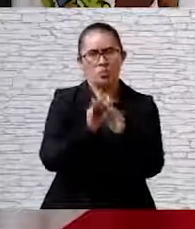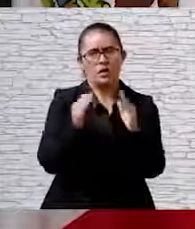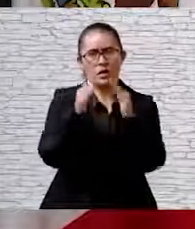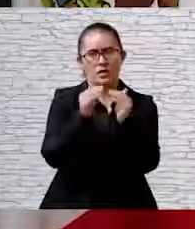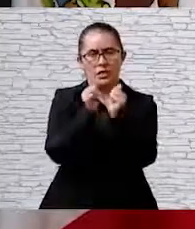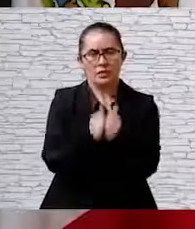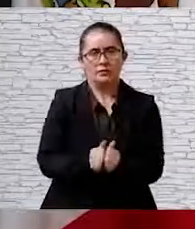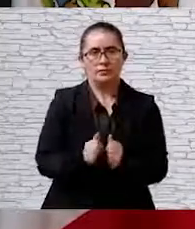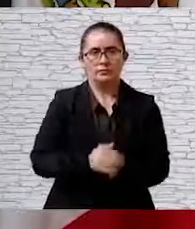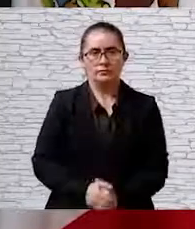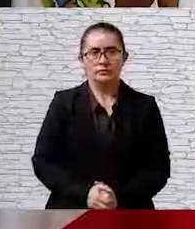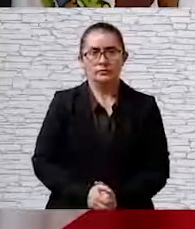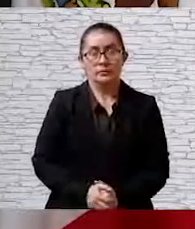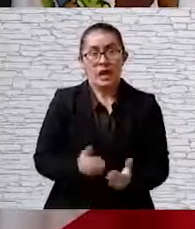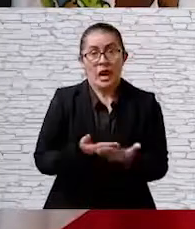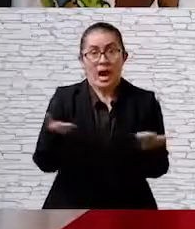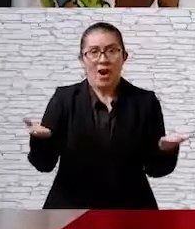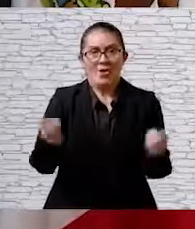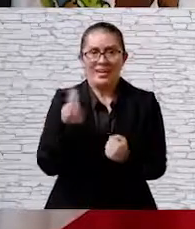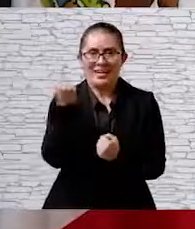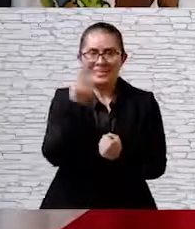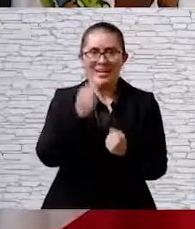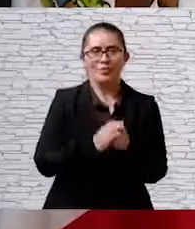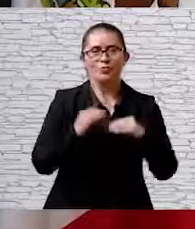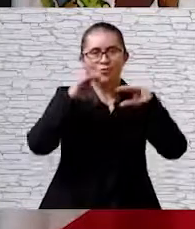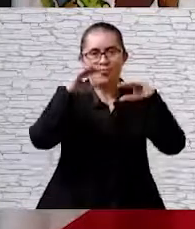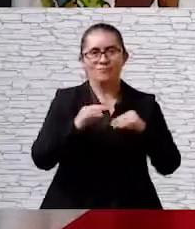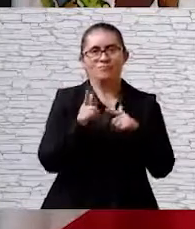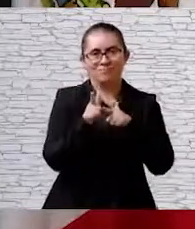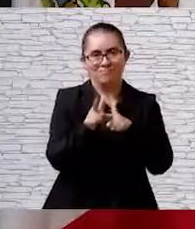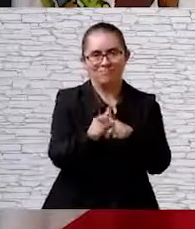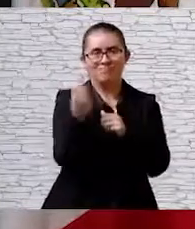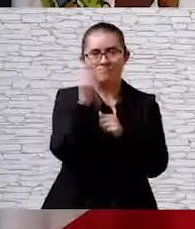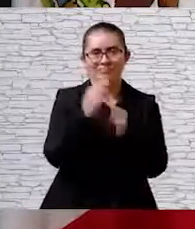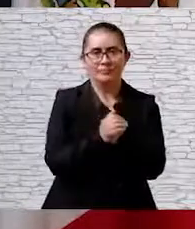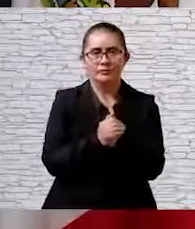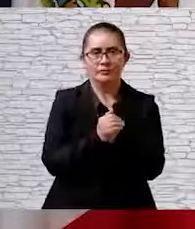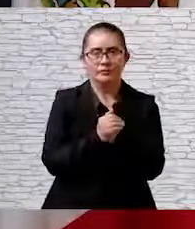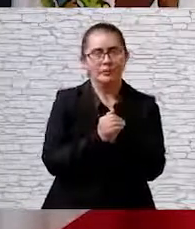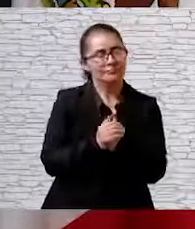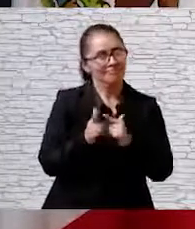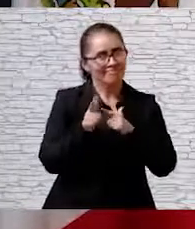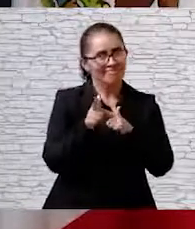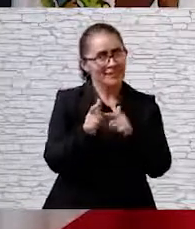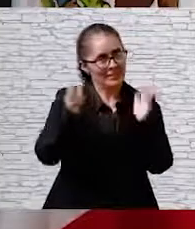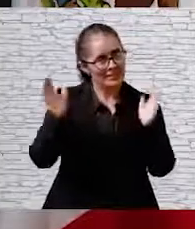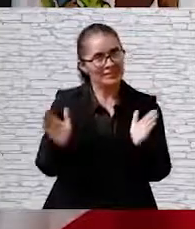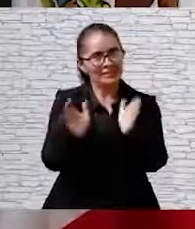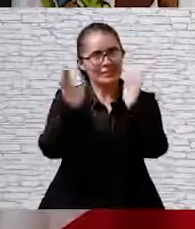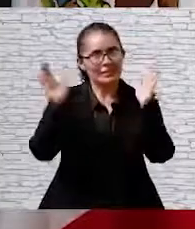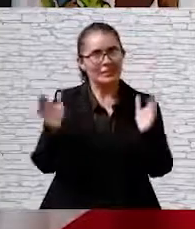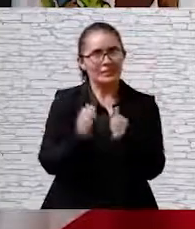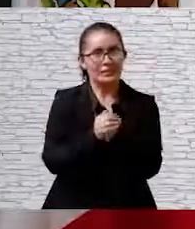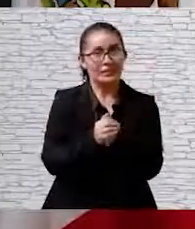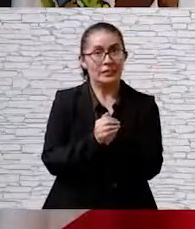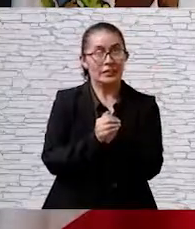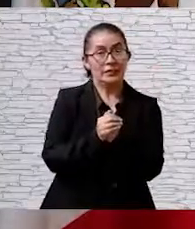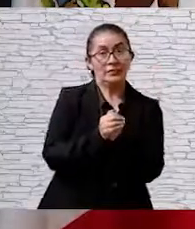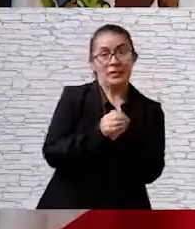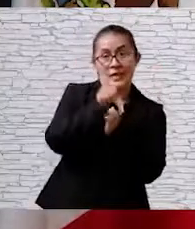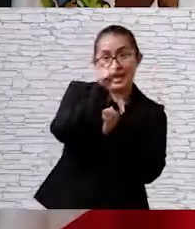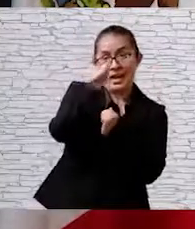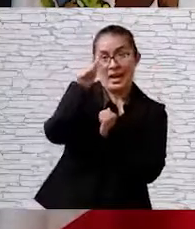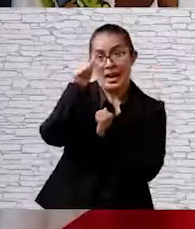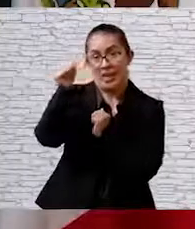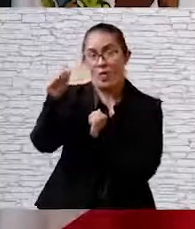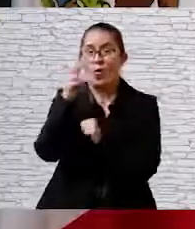en casa. Hoy más que nunca debemos de cuidarnos, de no bajar la guardia. Está en nuestras manos detener